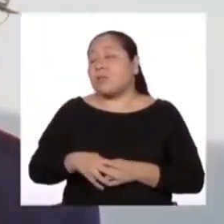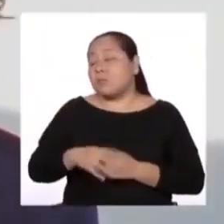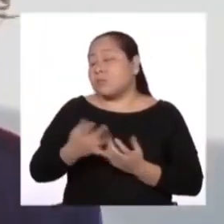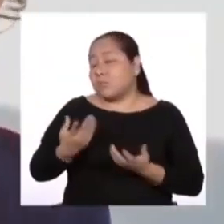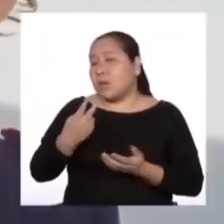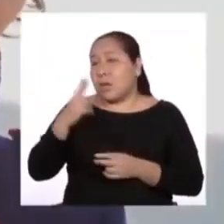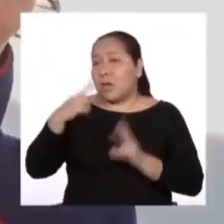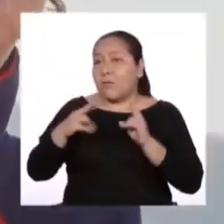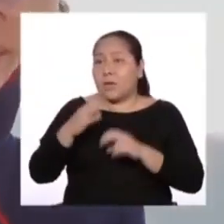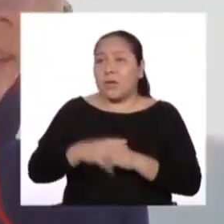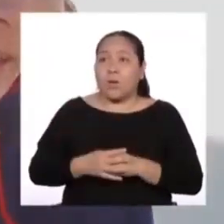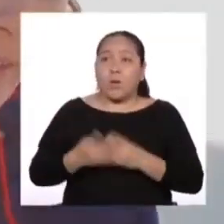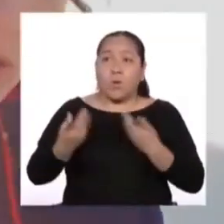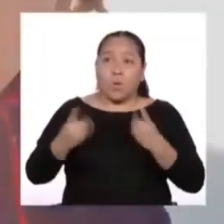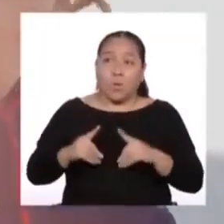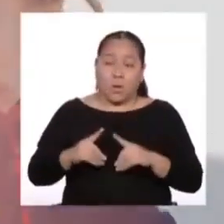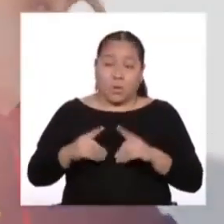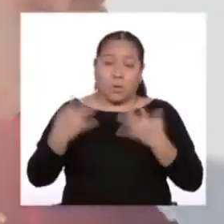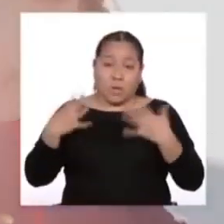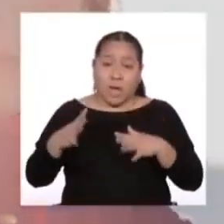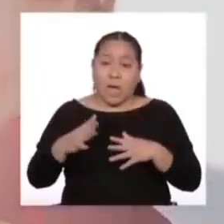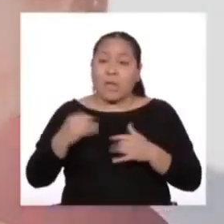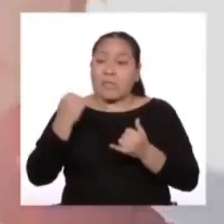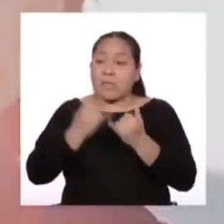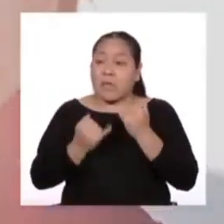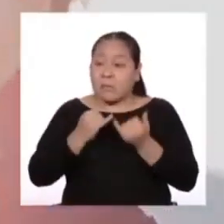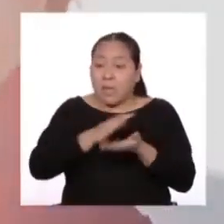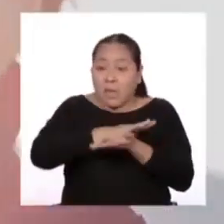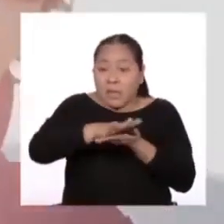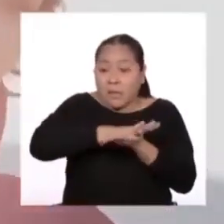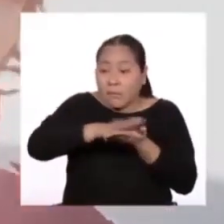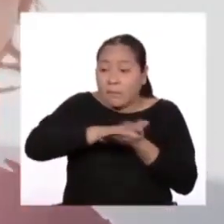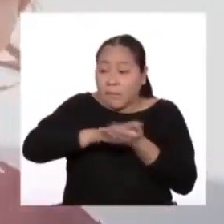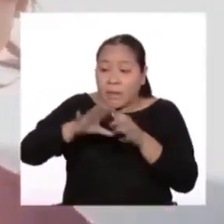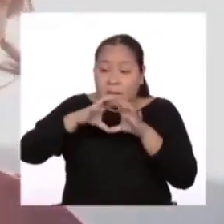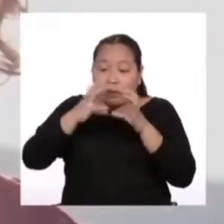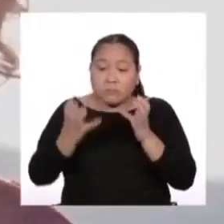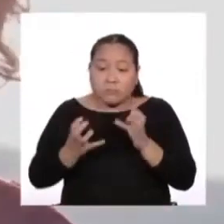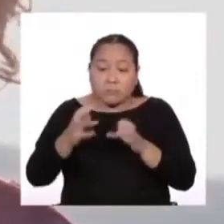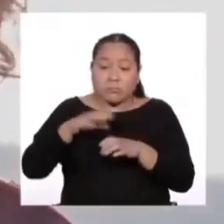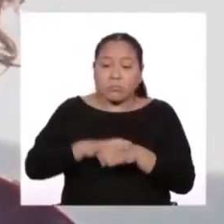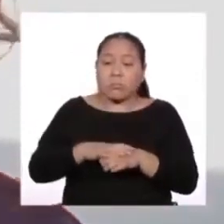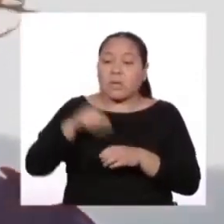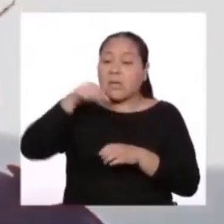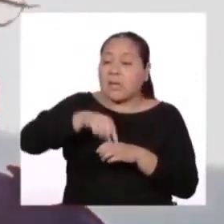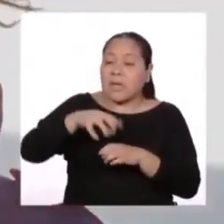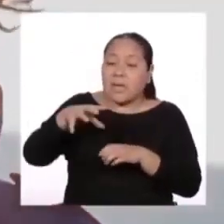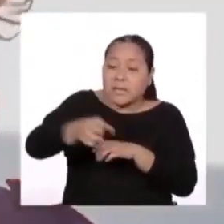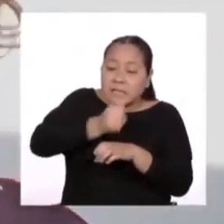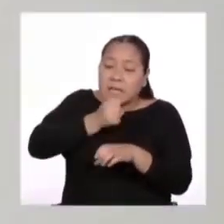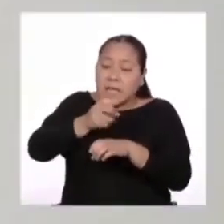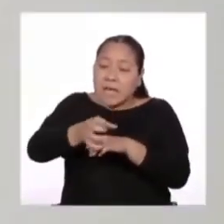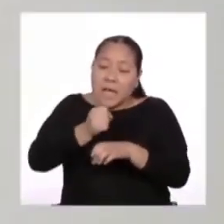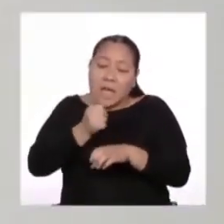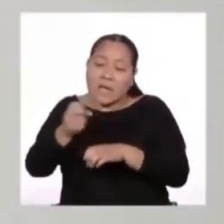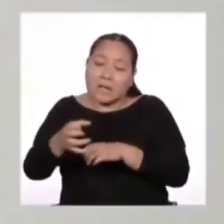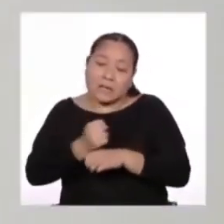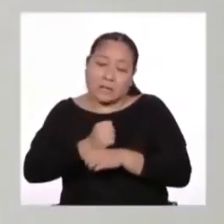de disciplina. Cuando uno termina de arreglarse, tiene que hacer cuidadosamente la limpieza de todo el planeta y arrancar los baobabs cuando se distinguen de los